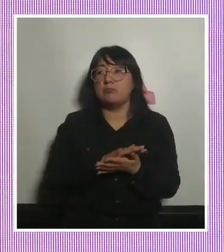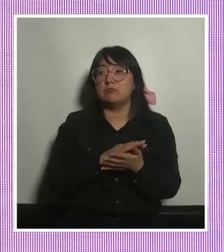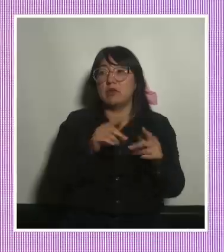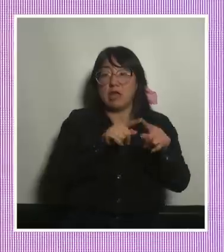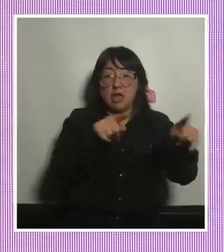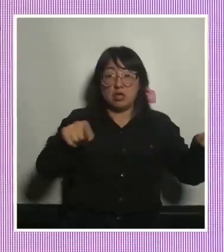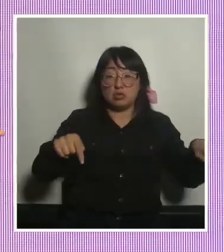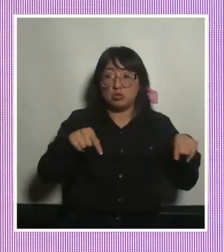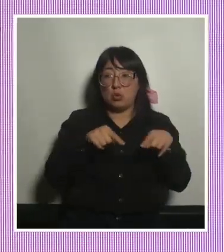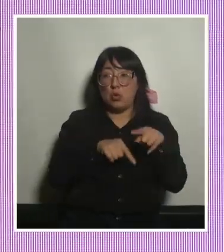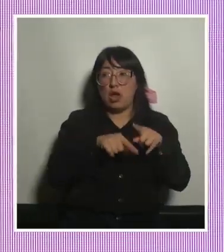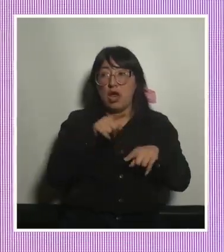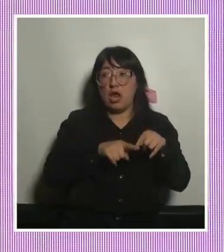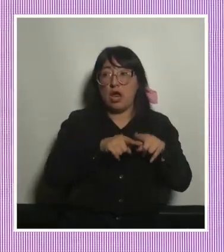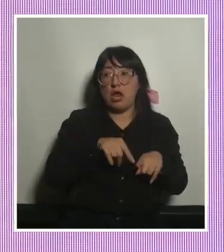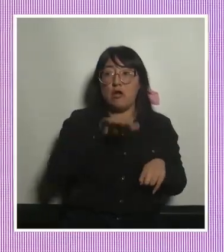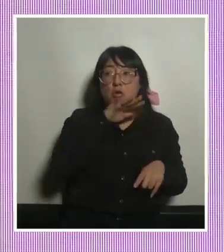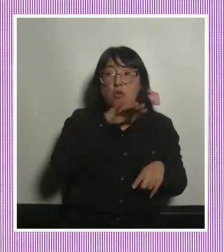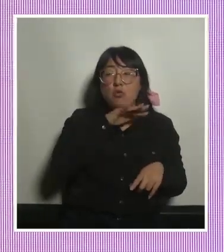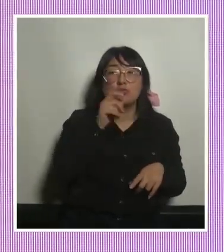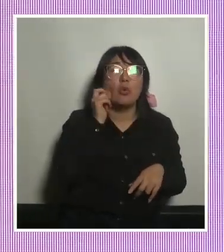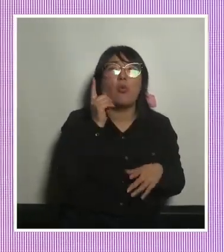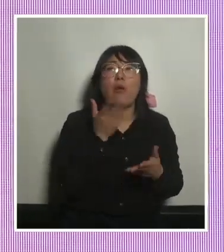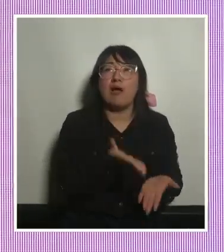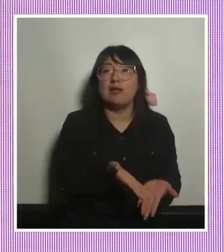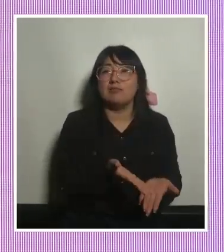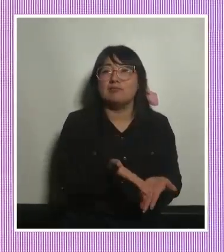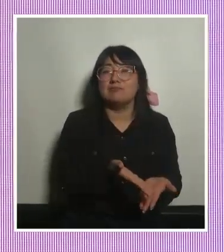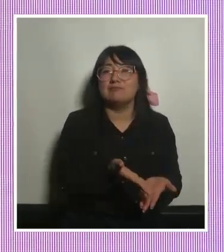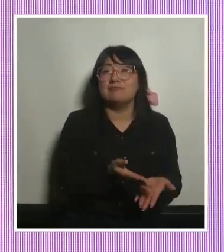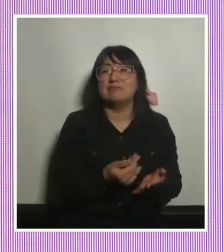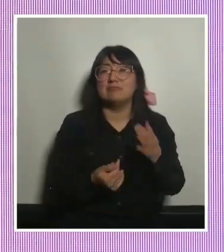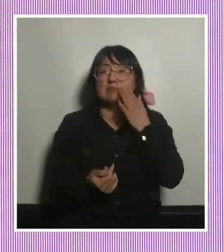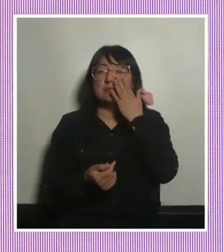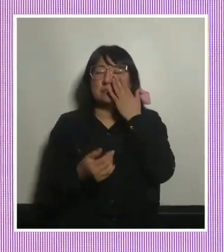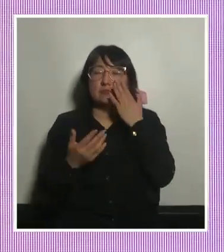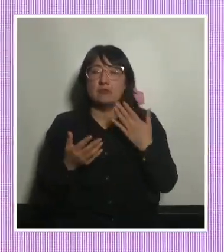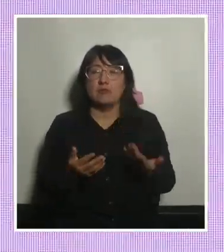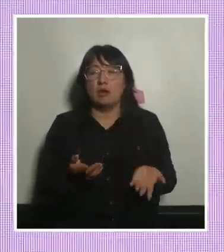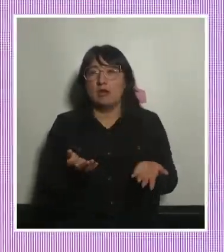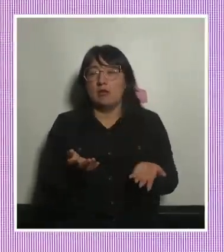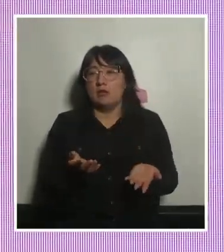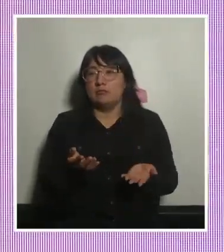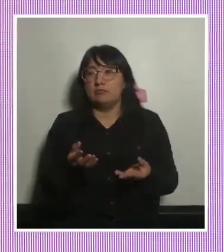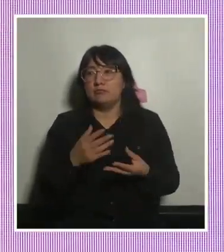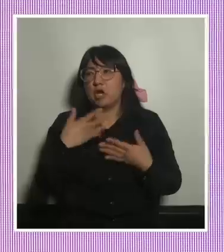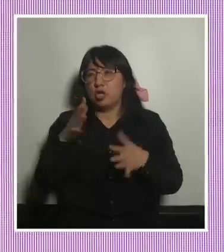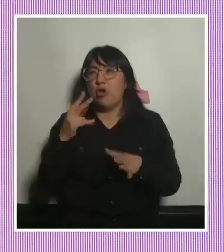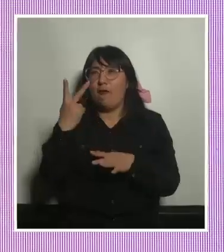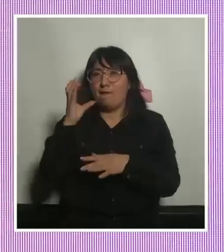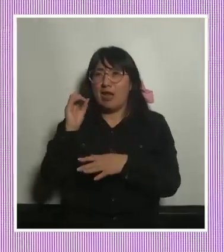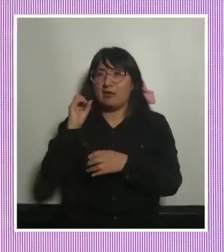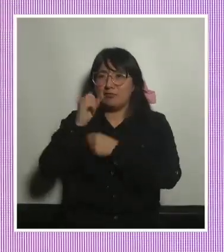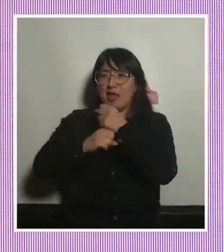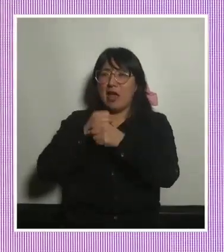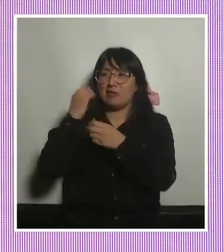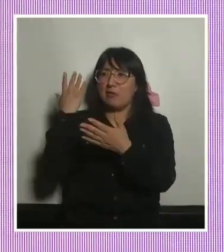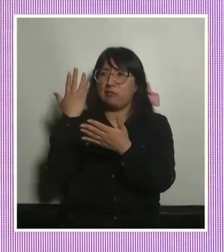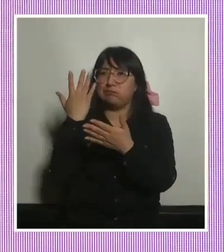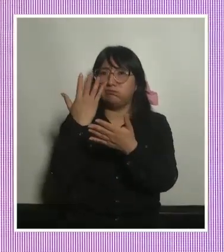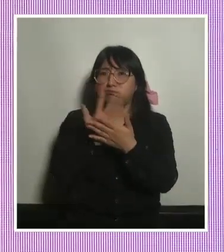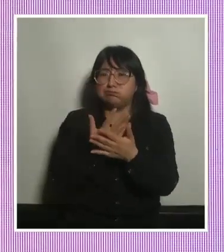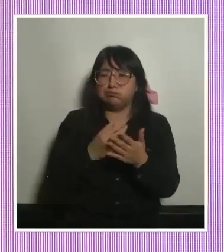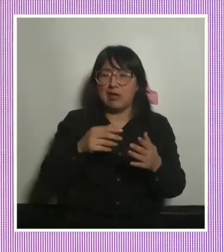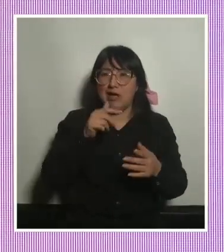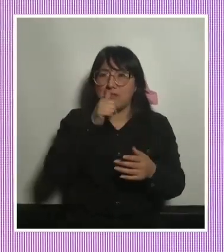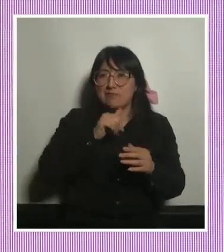pues si sabemos que la población está envejeciendo no pereza dentro de 20 años hacer reservas de